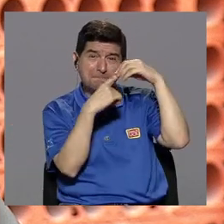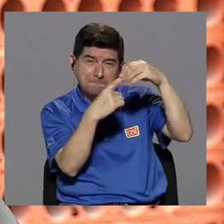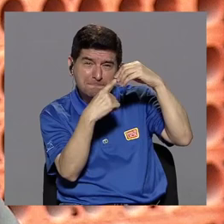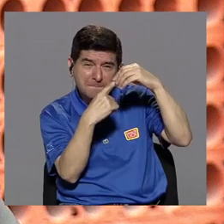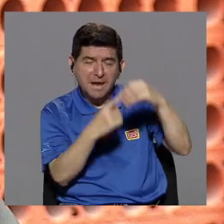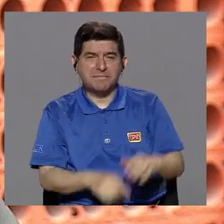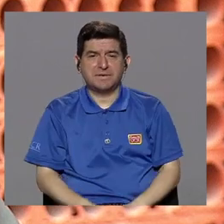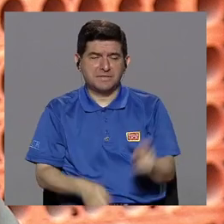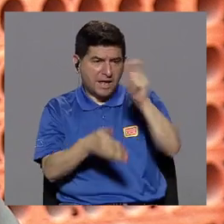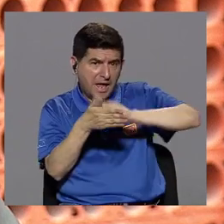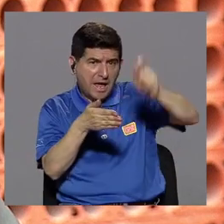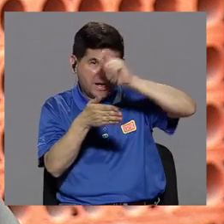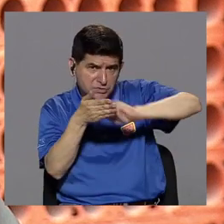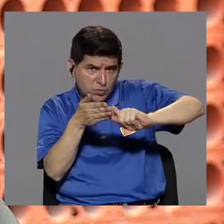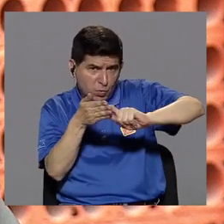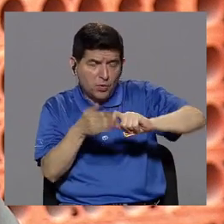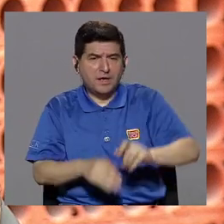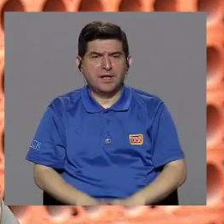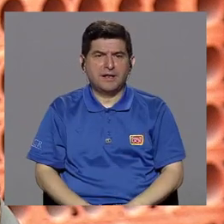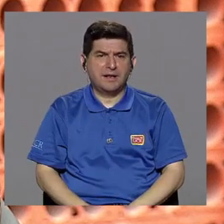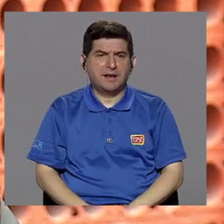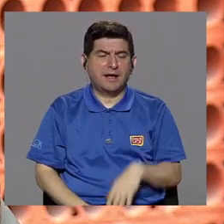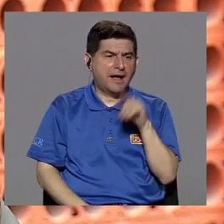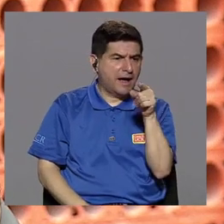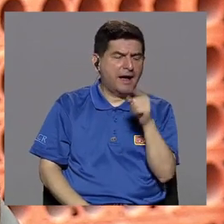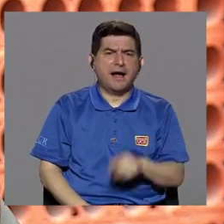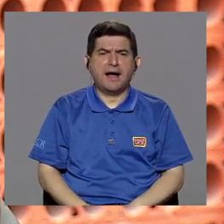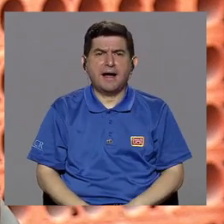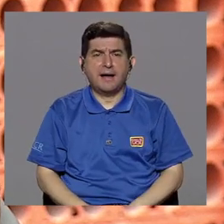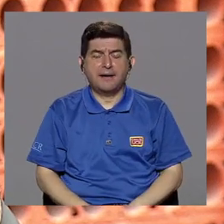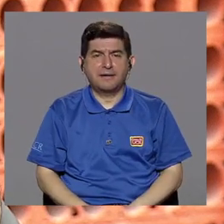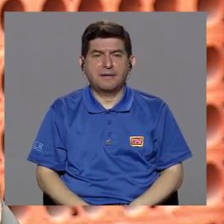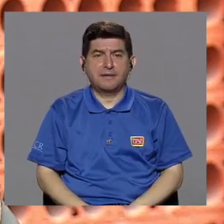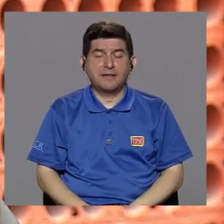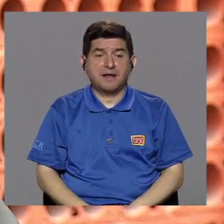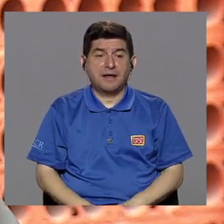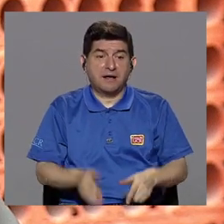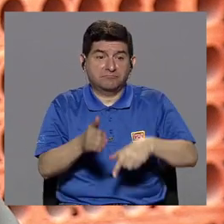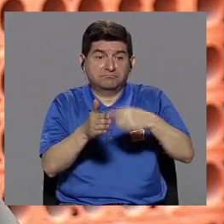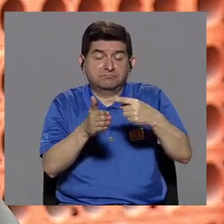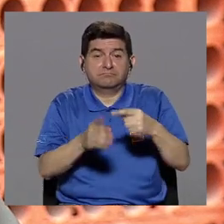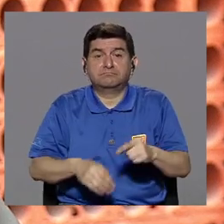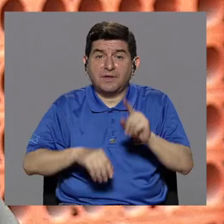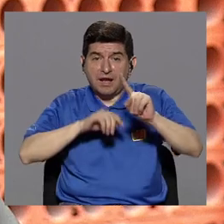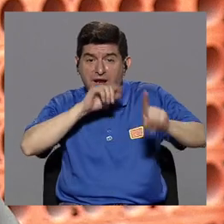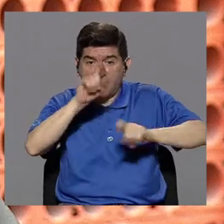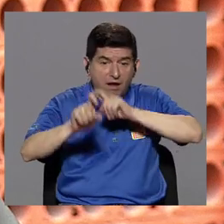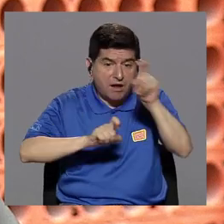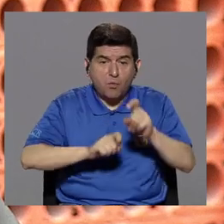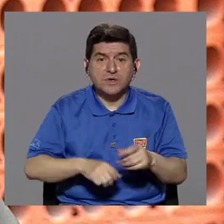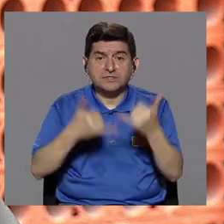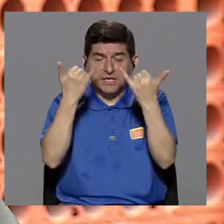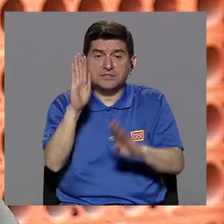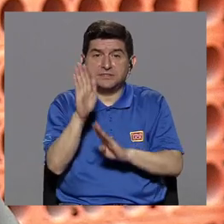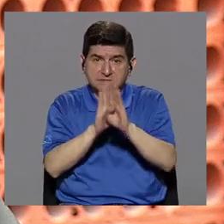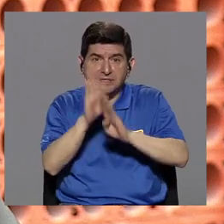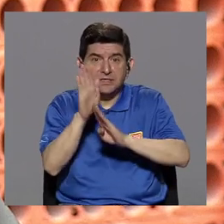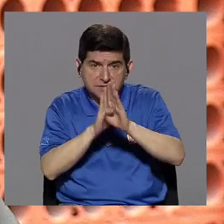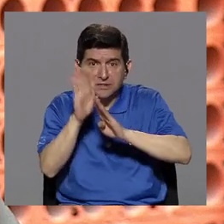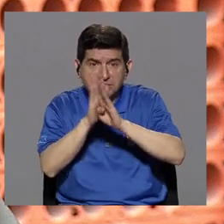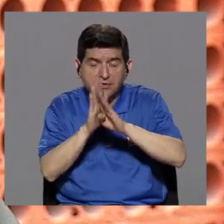en escolares con el agravante de que hay encuestas que incluso han desarrollado